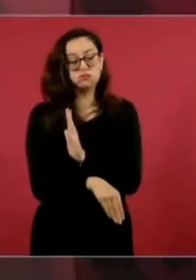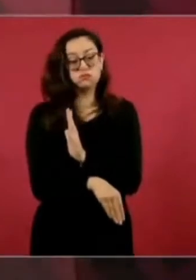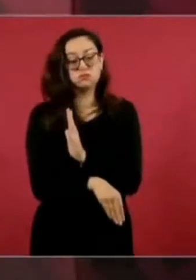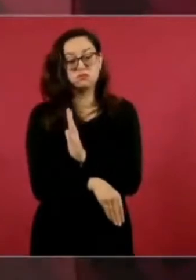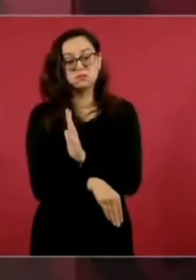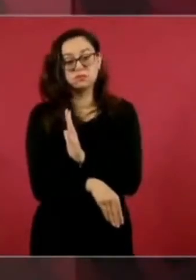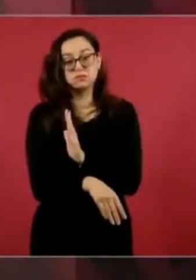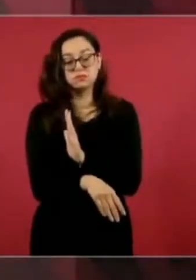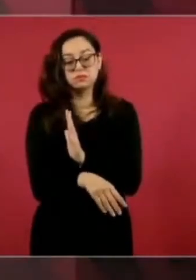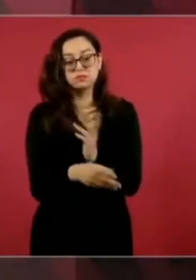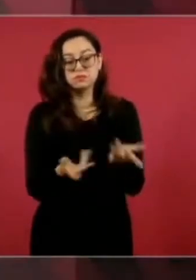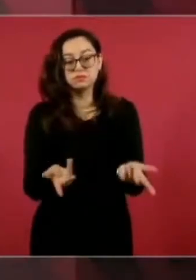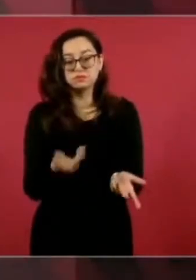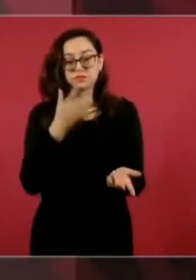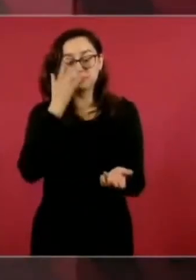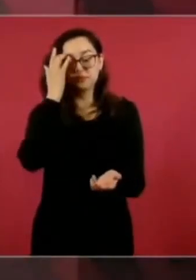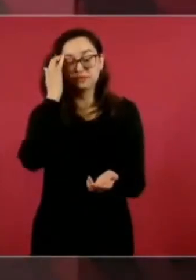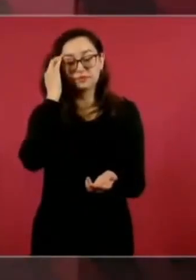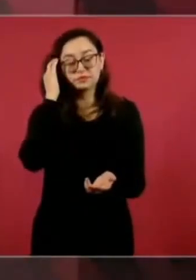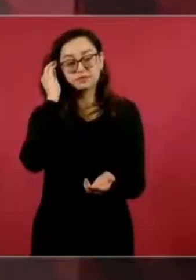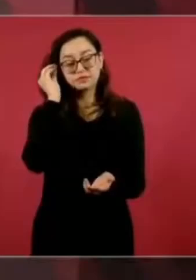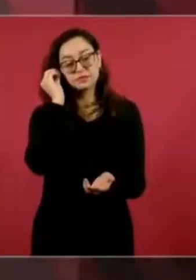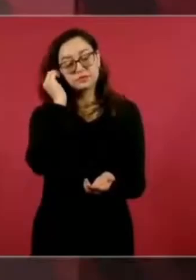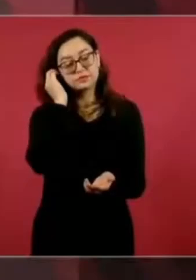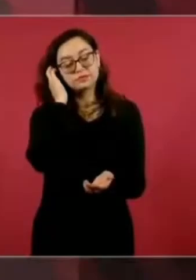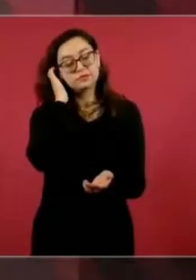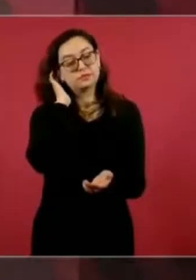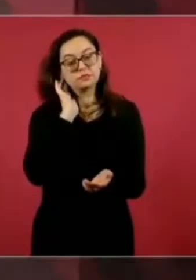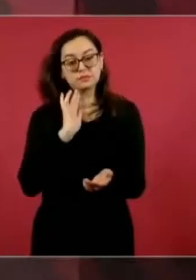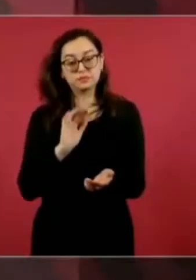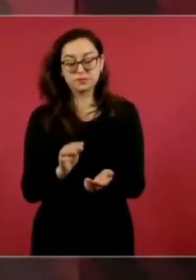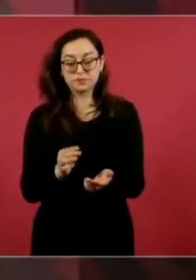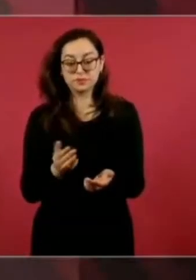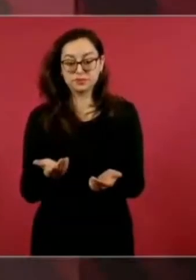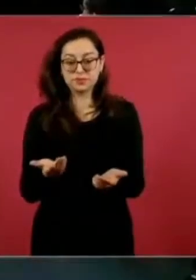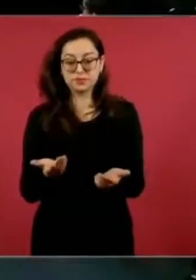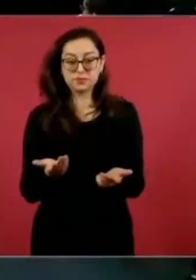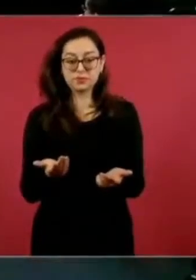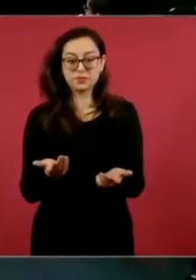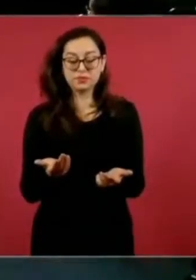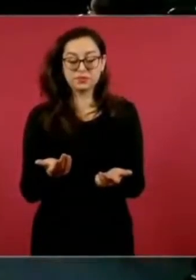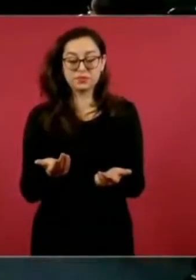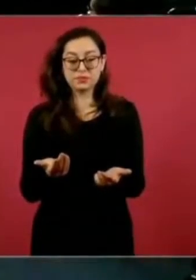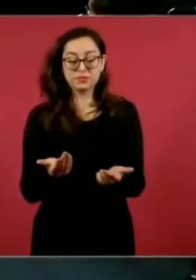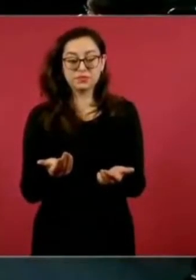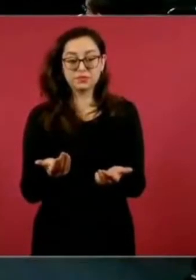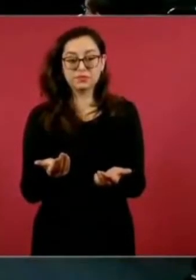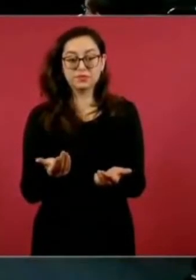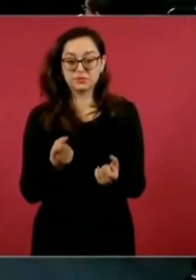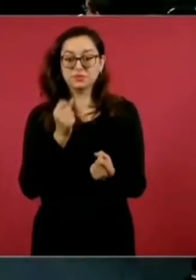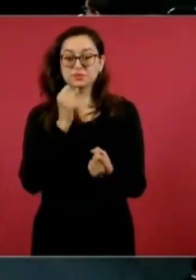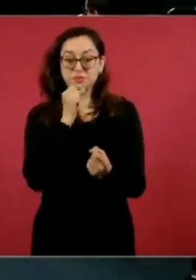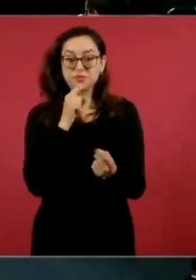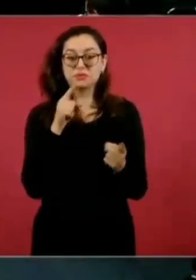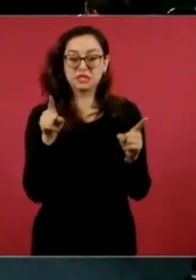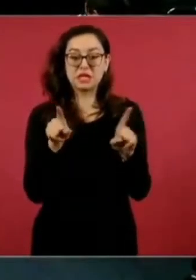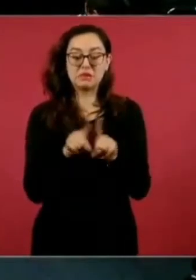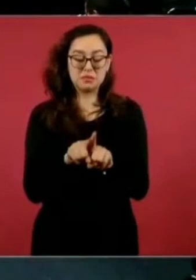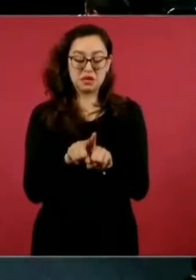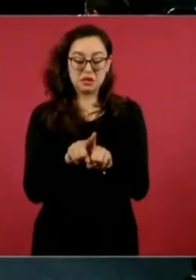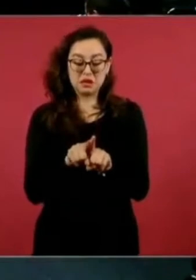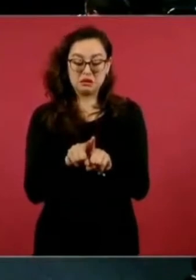También la pregunta que se podría hacer, aunque